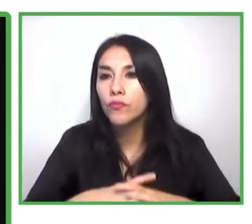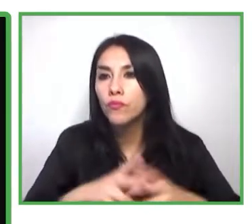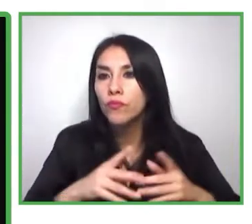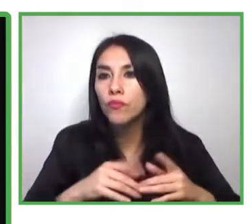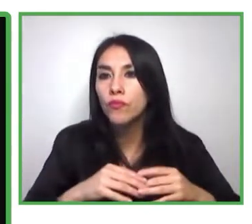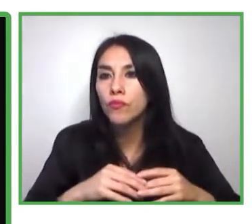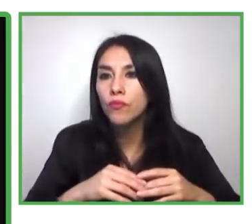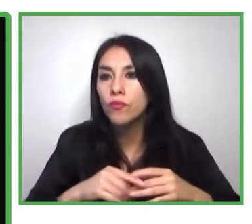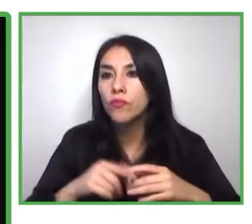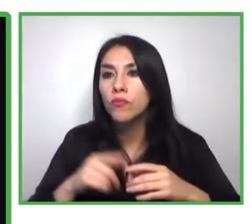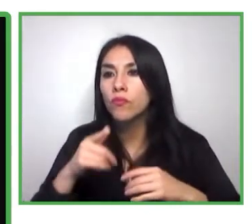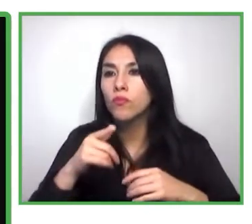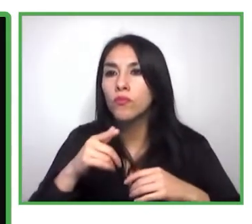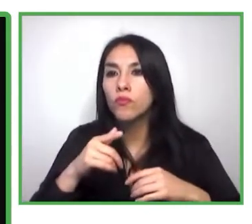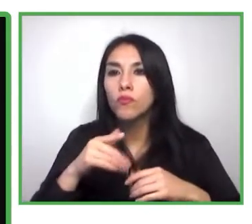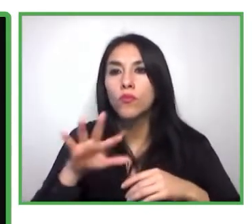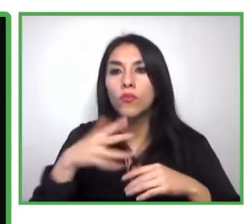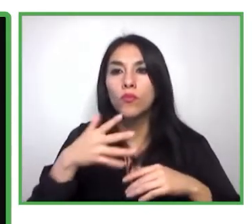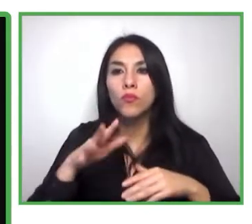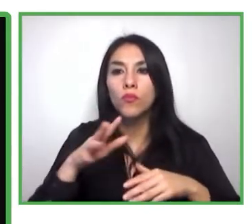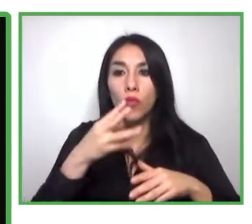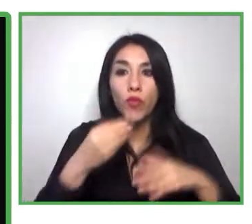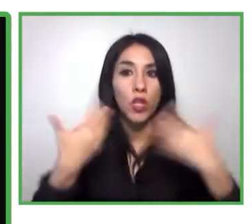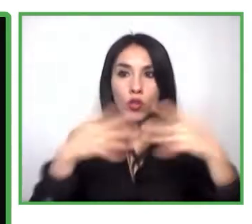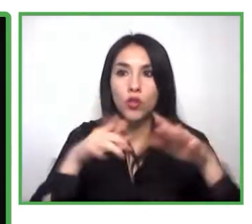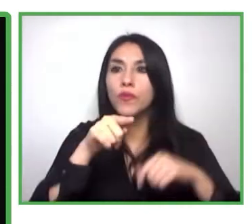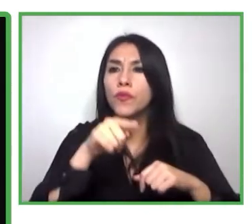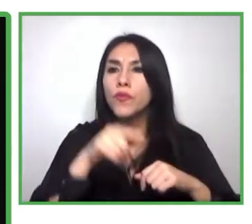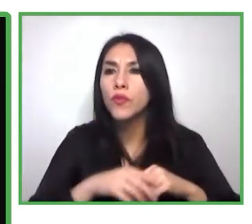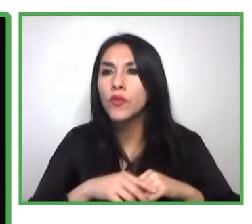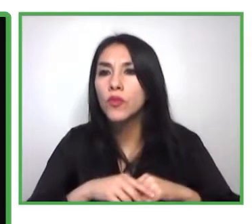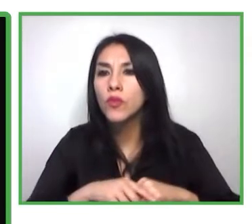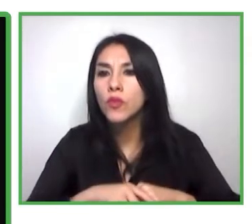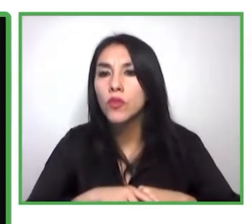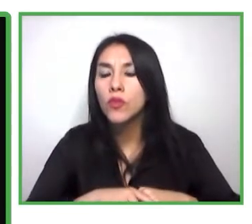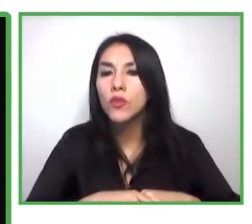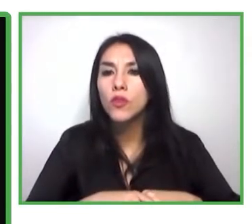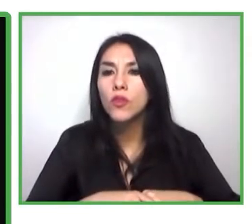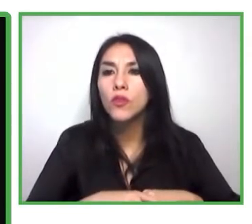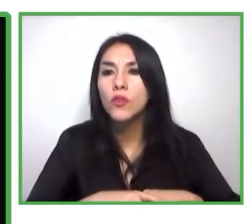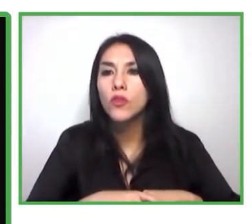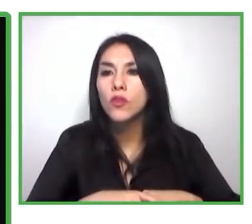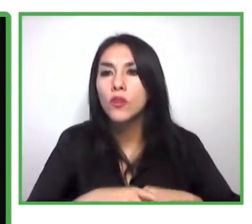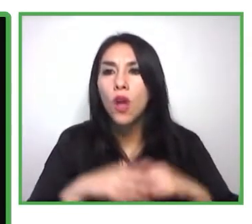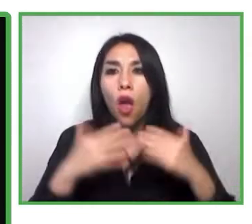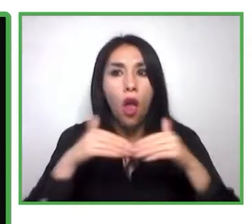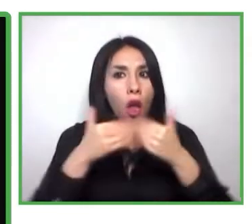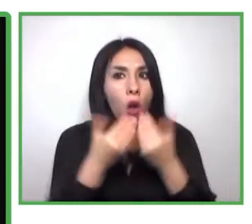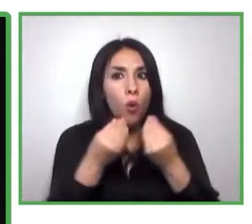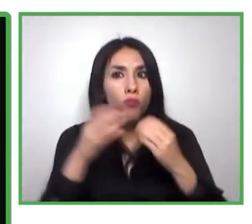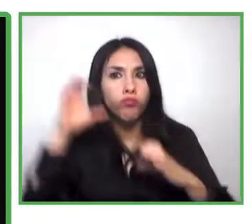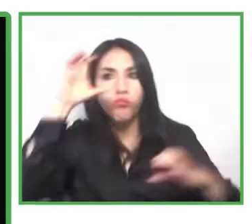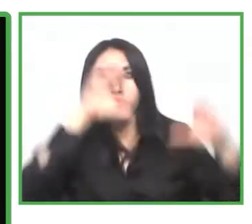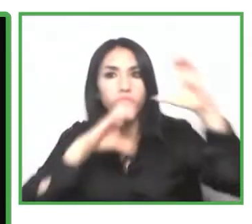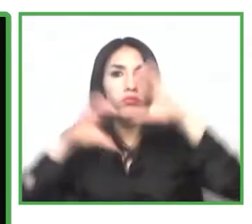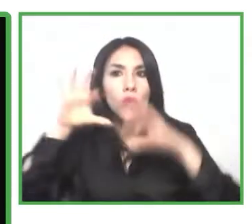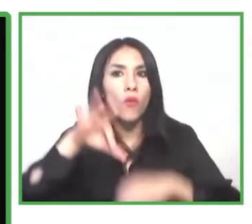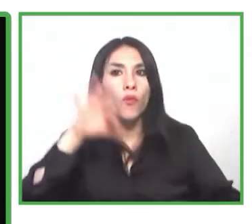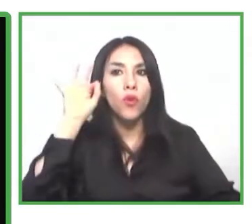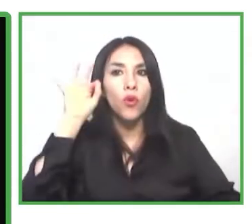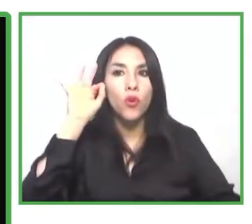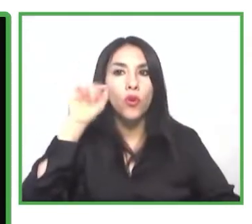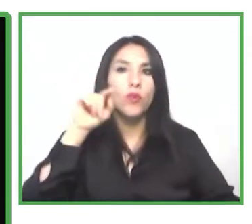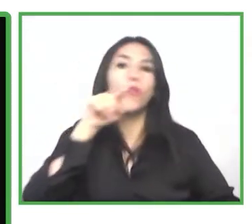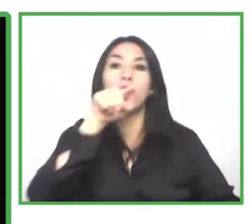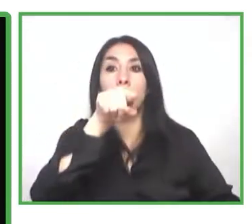llamada, donde lo que buscamos es que sea lo mismo al fin del día contratar a personas con y sin